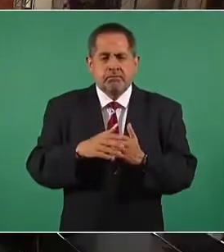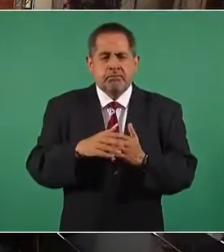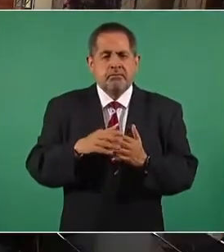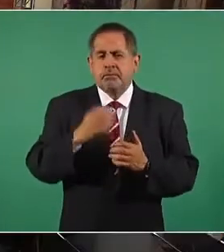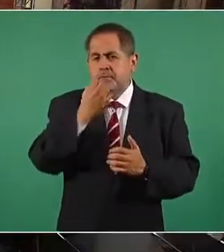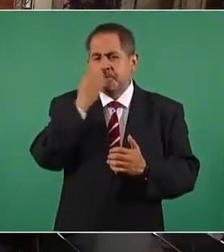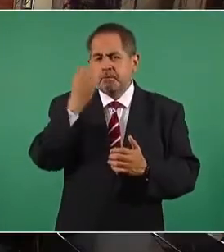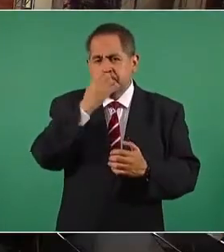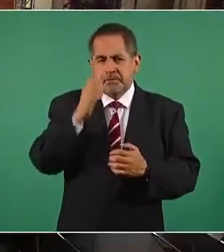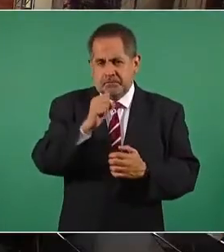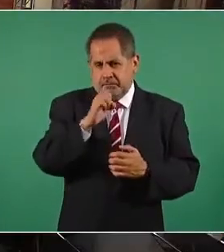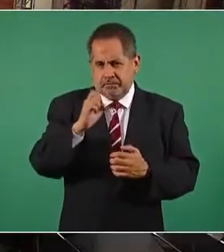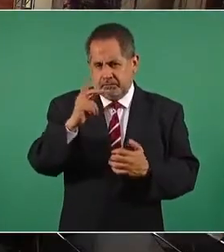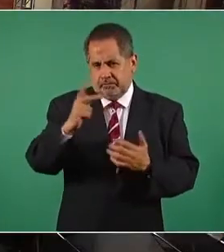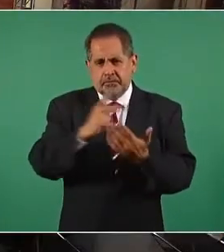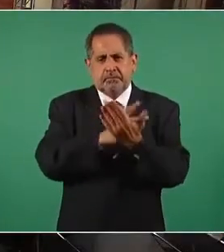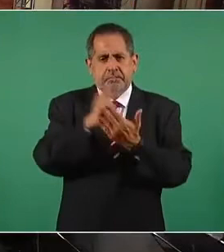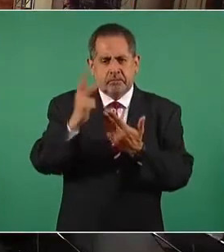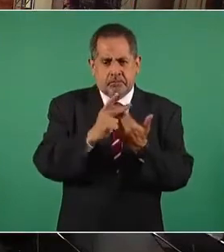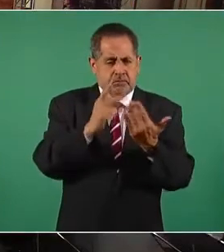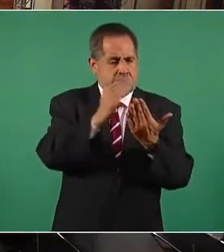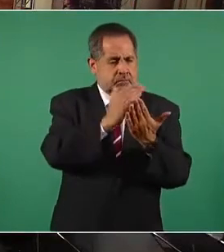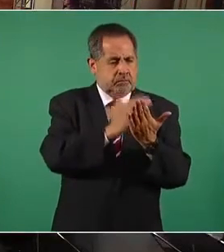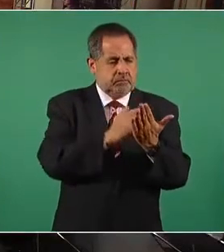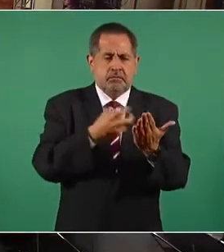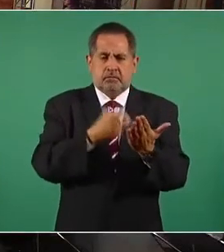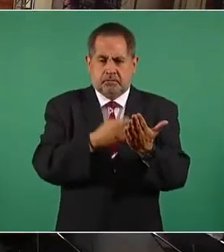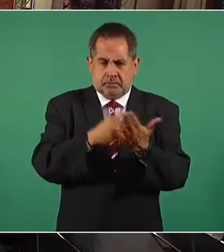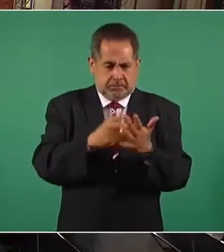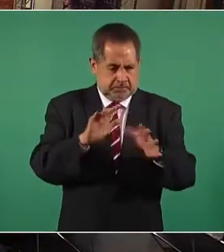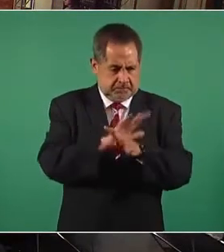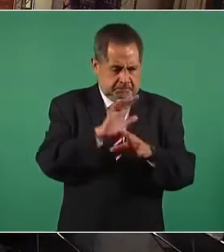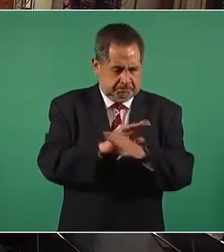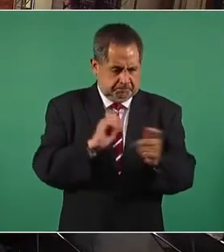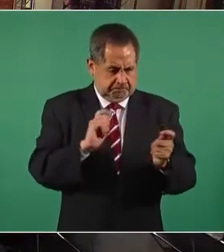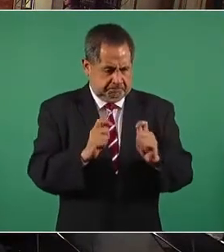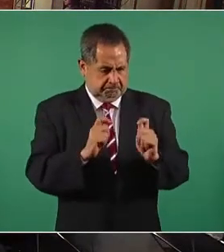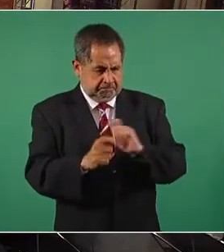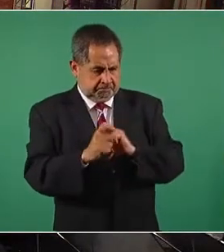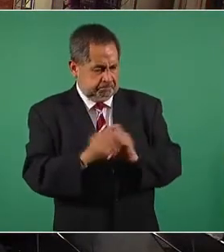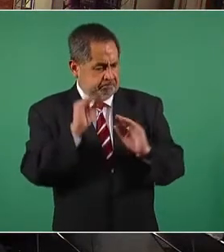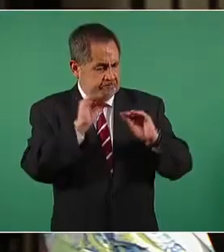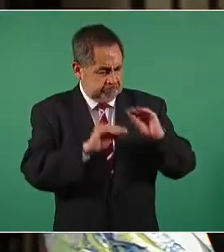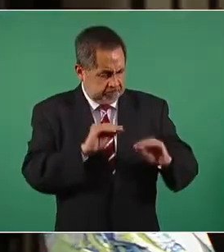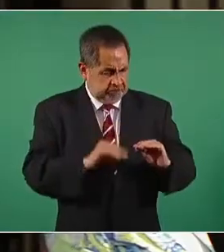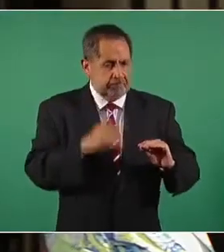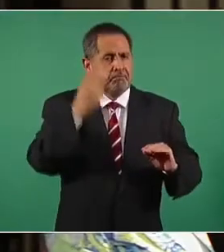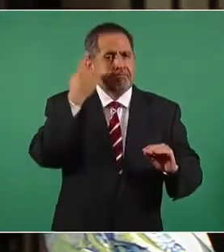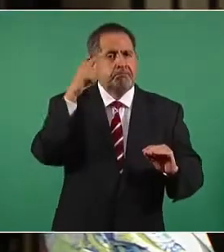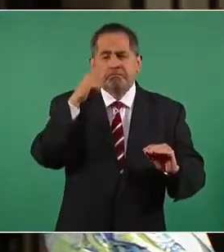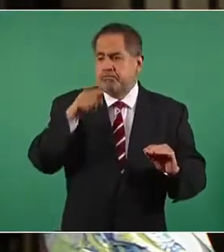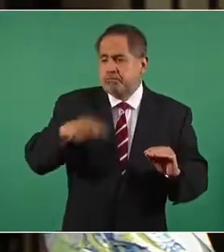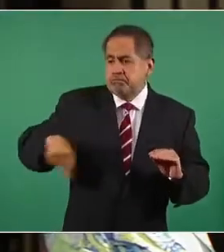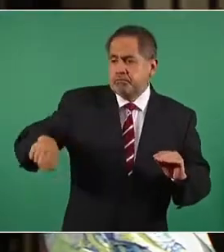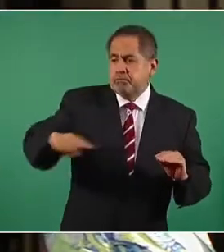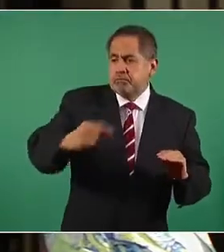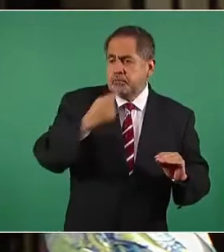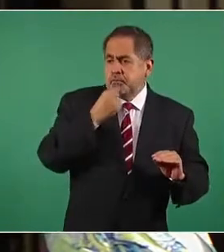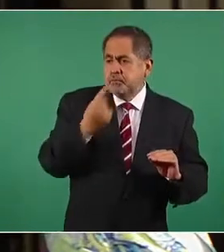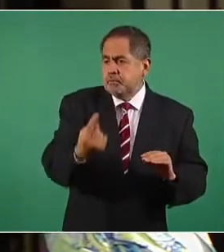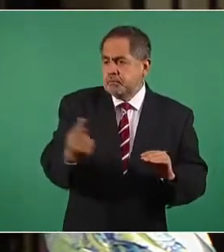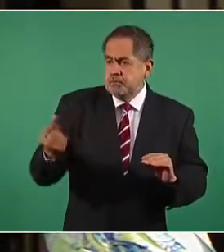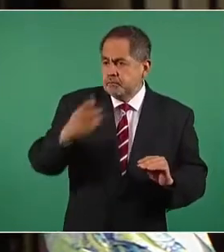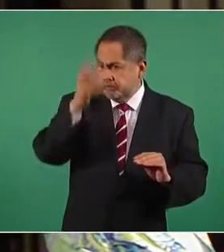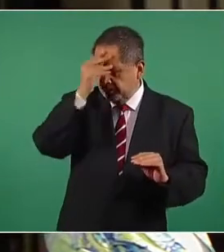más que nada para concientizar a las y los niños sobre este problema que implica la